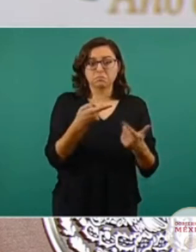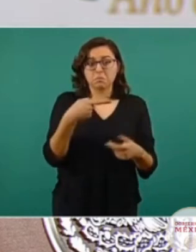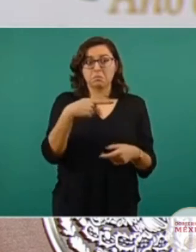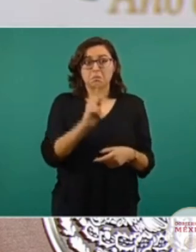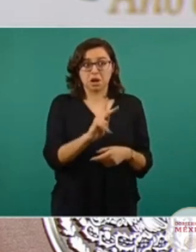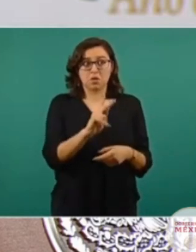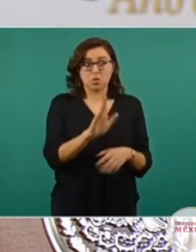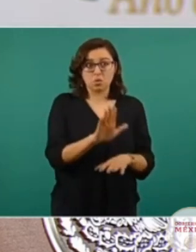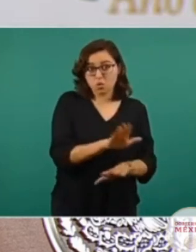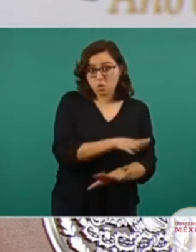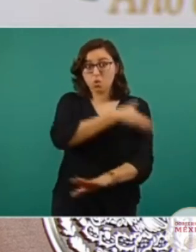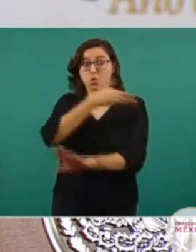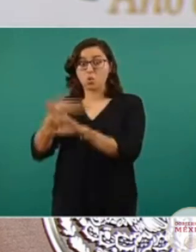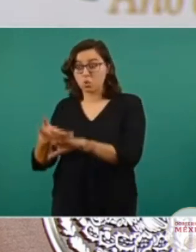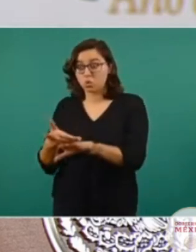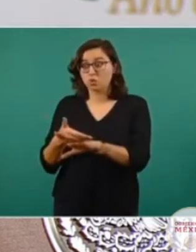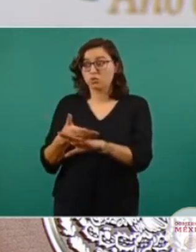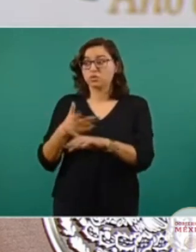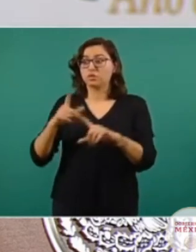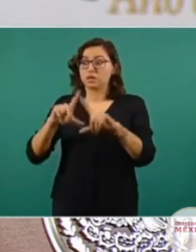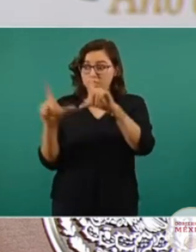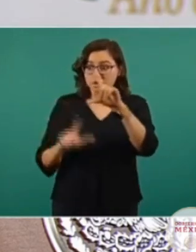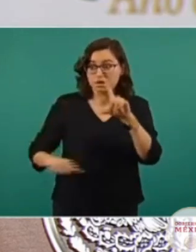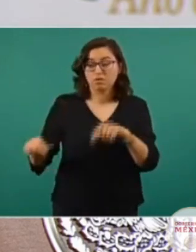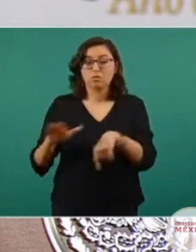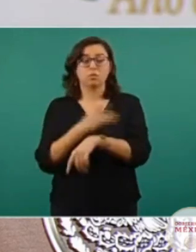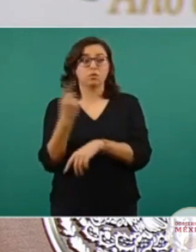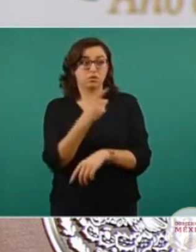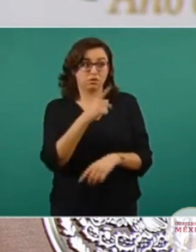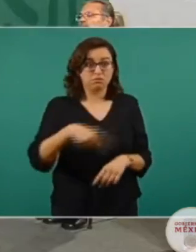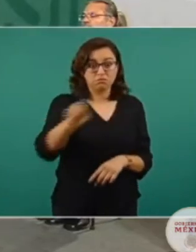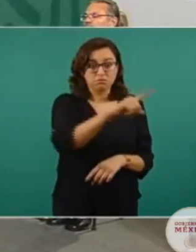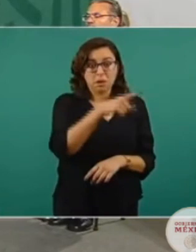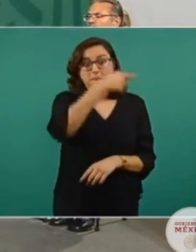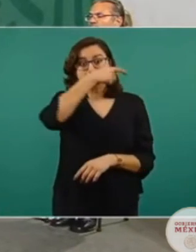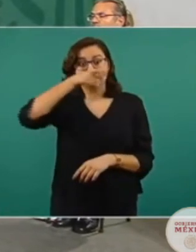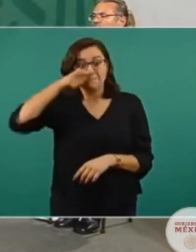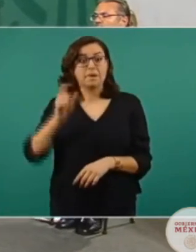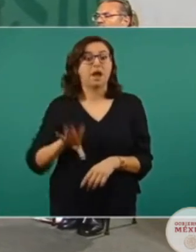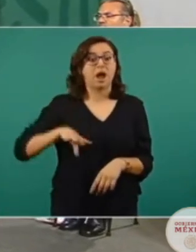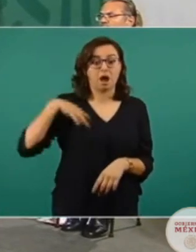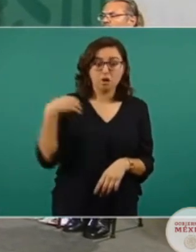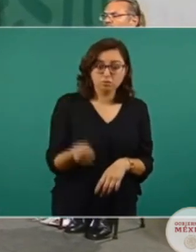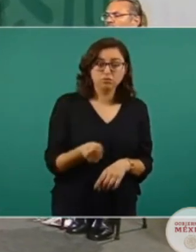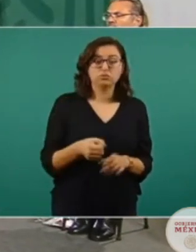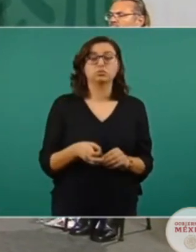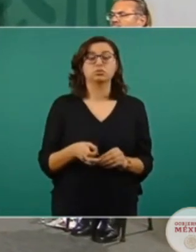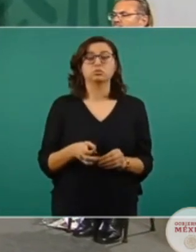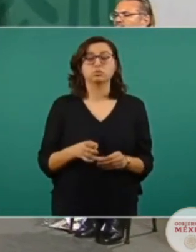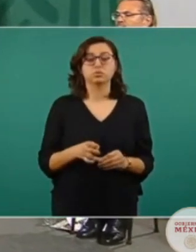trata de contratos leoninos, aun cuando se trata